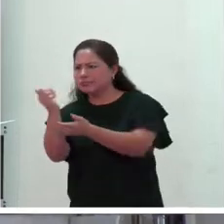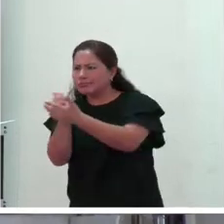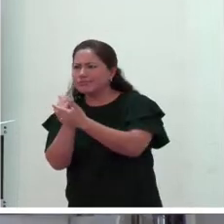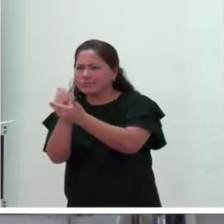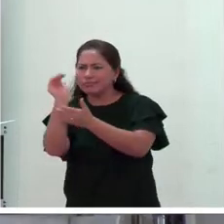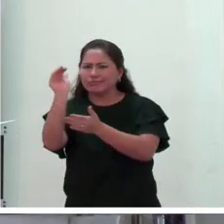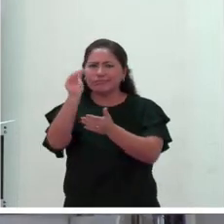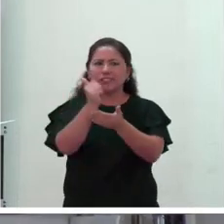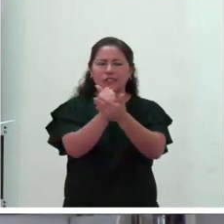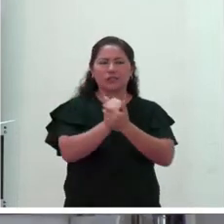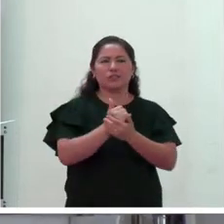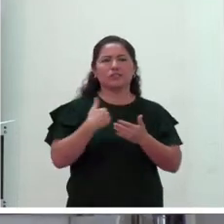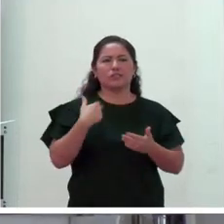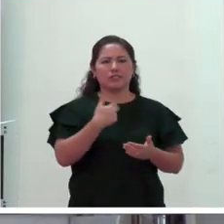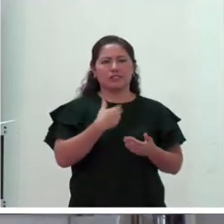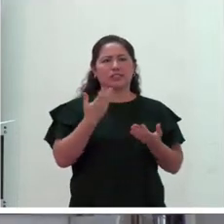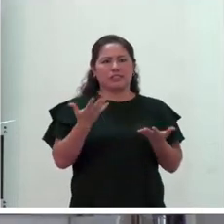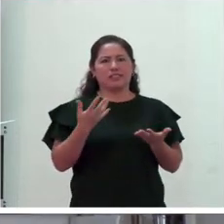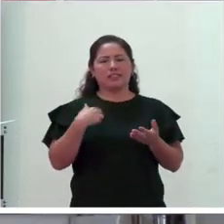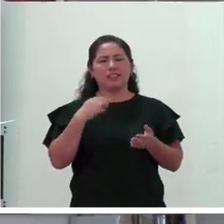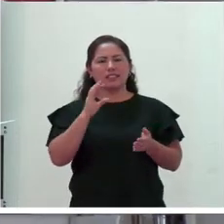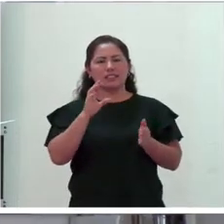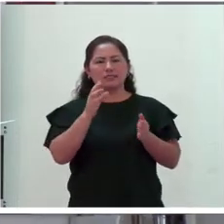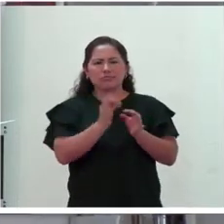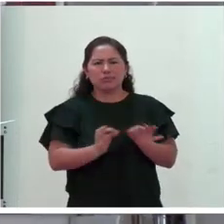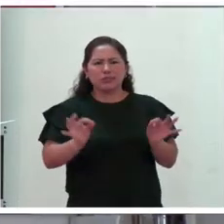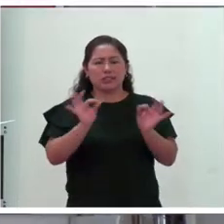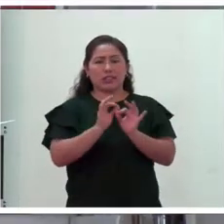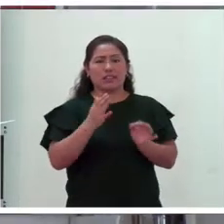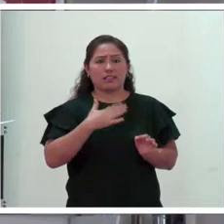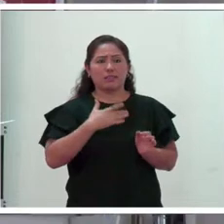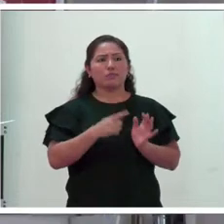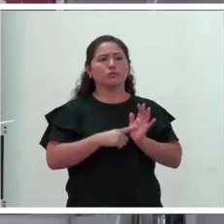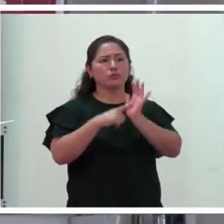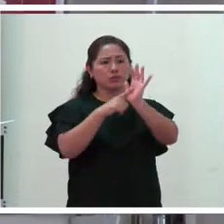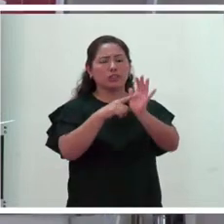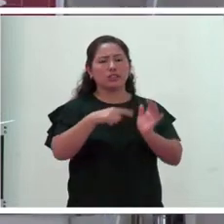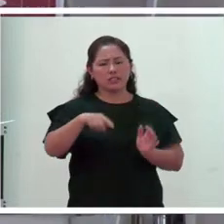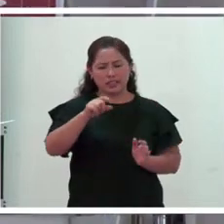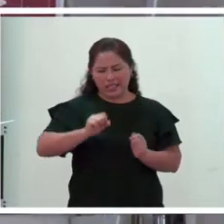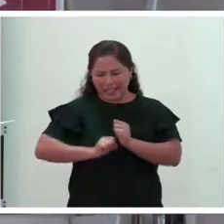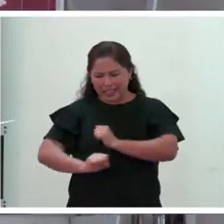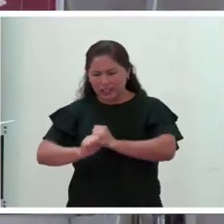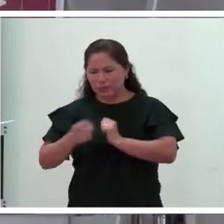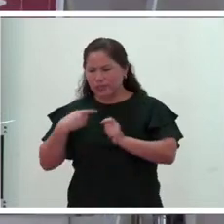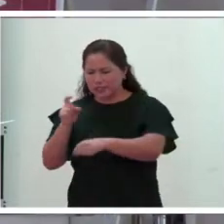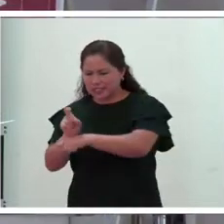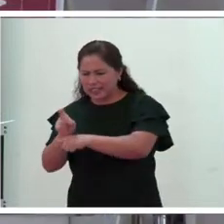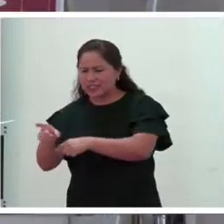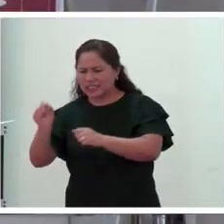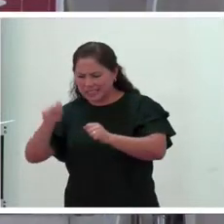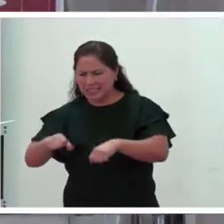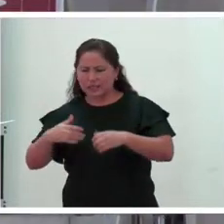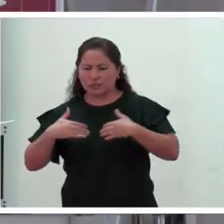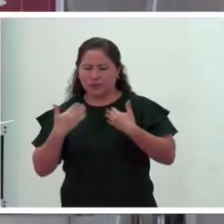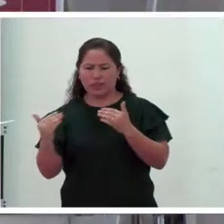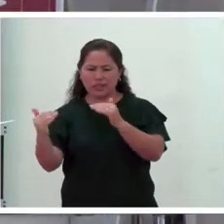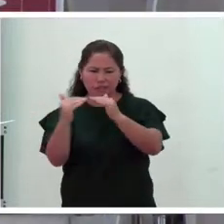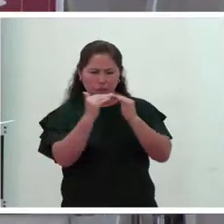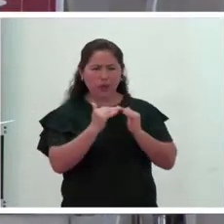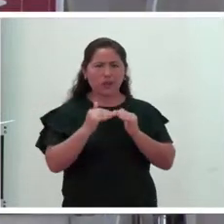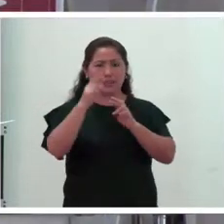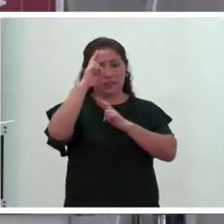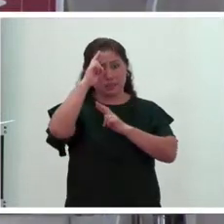decía que nosotros cumplimos ese rol tan importante para mostrar a nuestros hijos que sí se pueden mujeres y varones en esa igualdad y ese